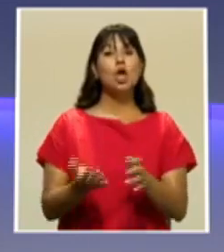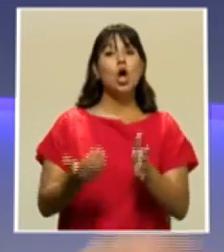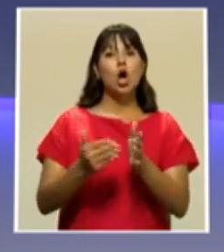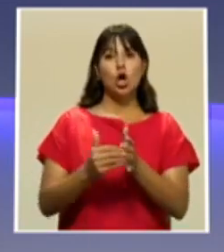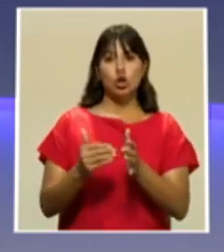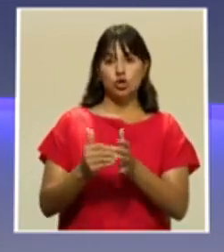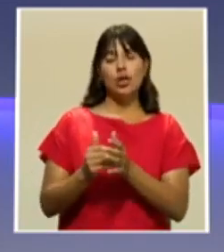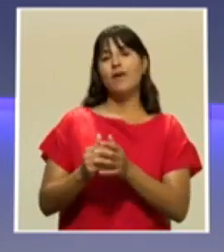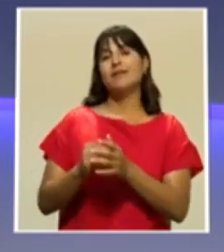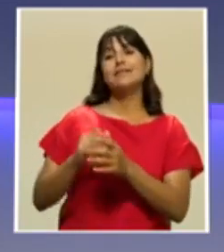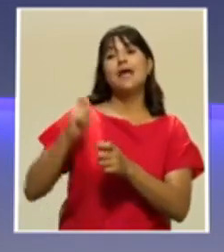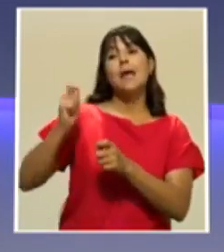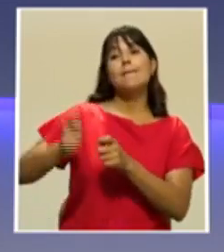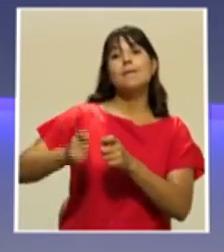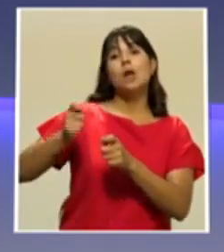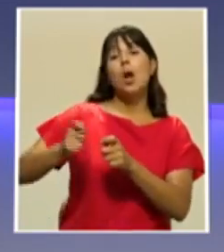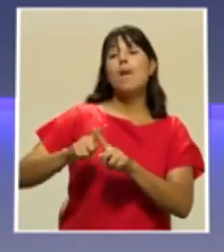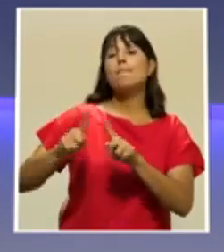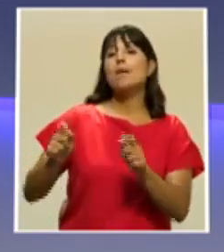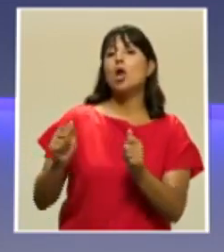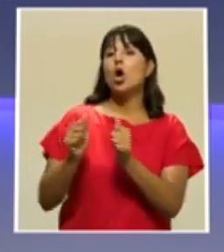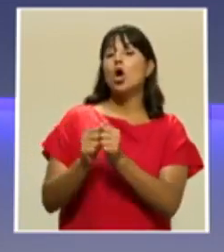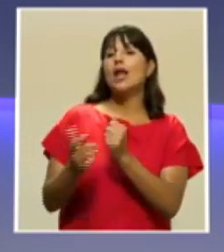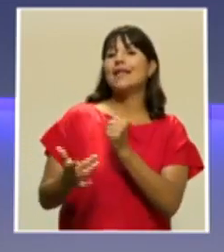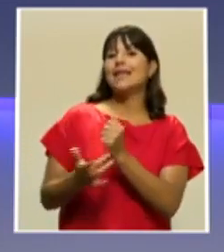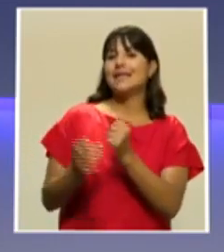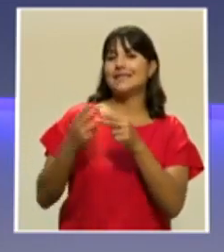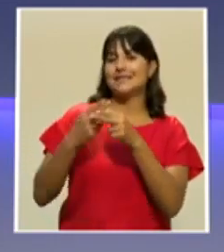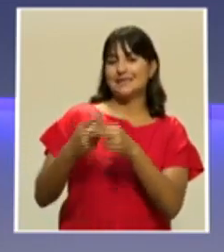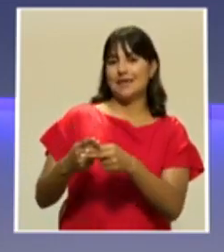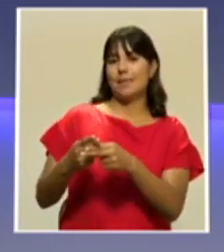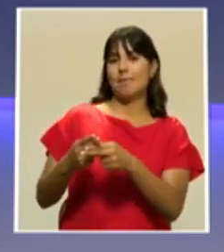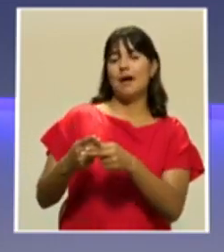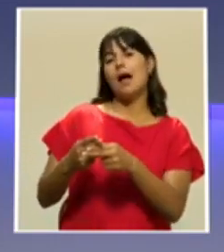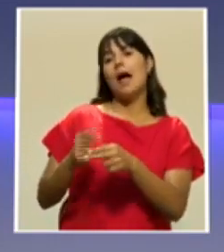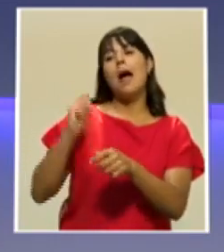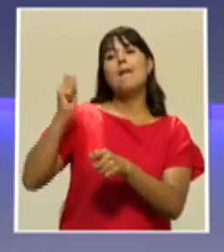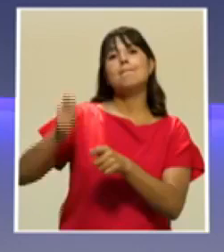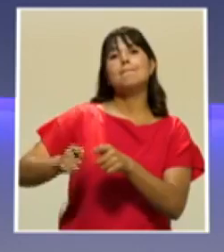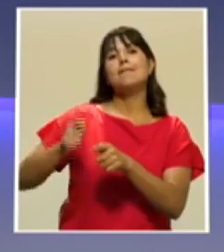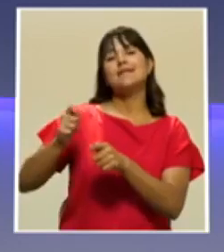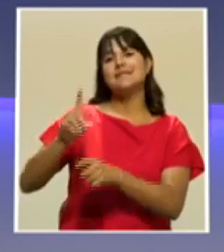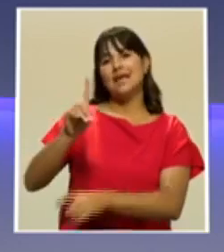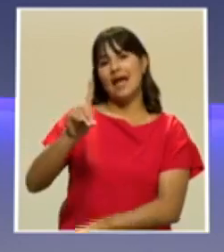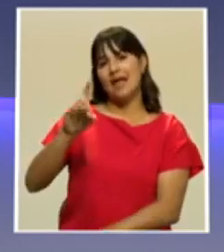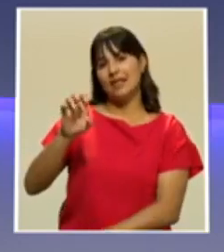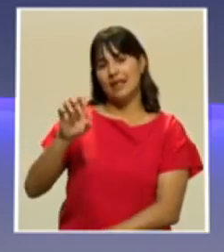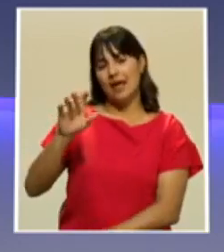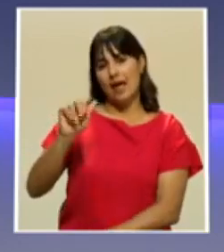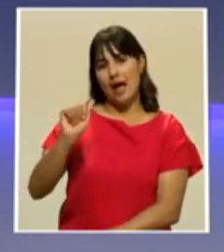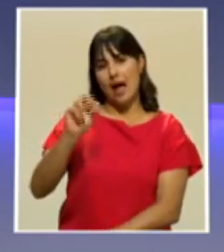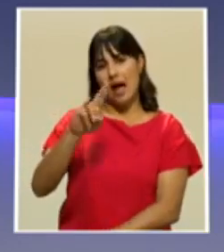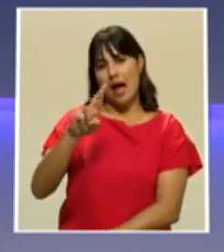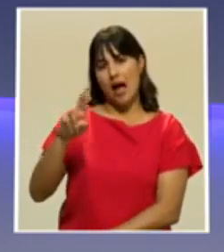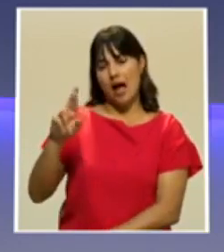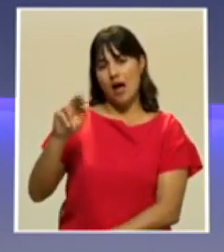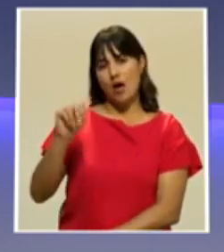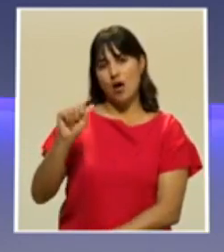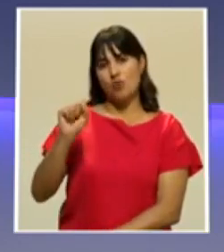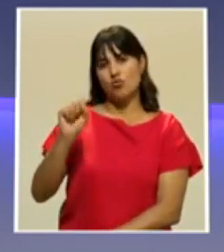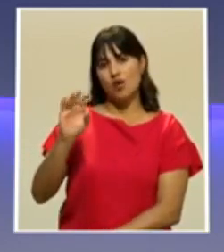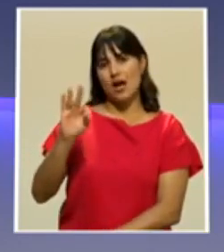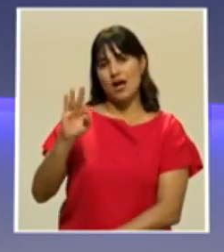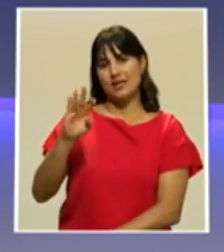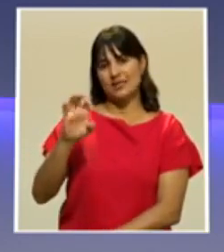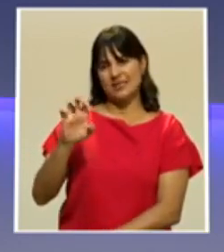polémica práctica conocida como pesca de arrastre en Costa Rica. La pesca de arrastre es una modalidad que